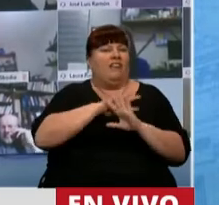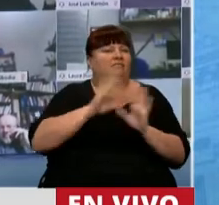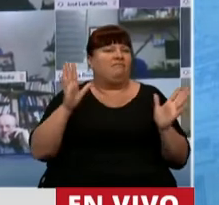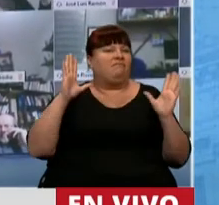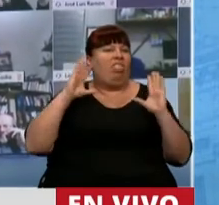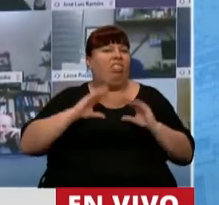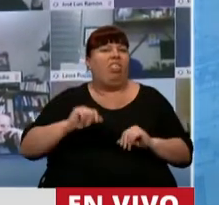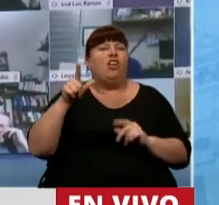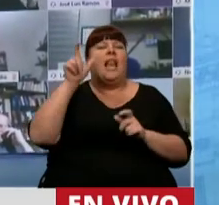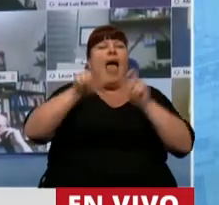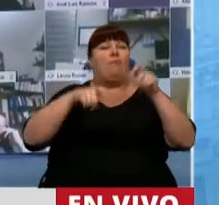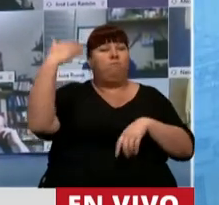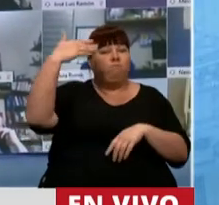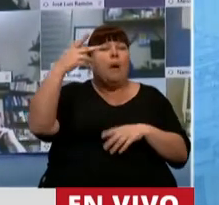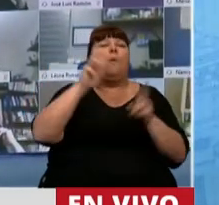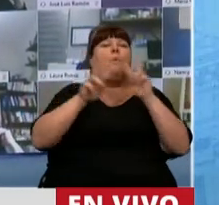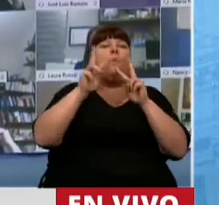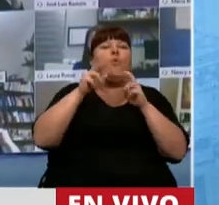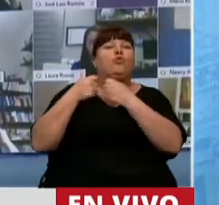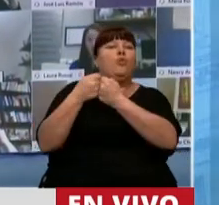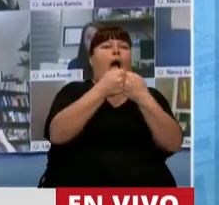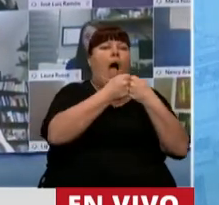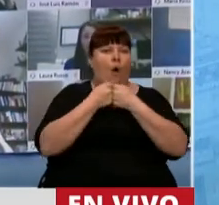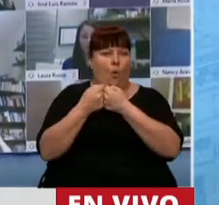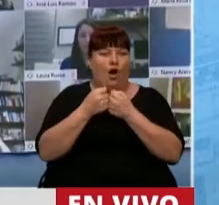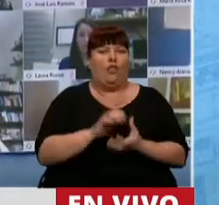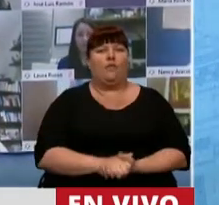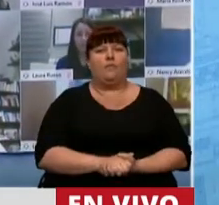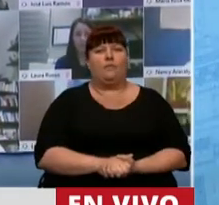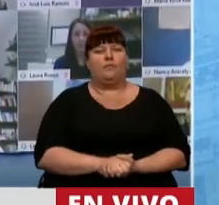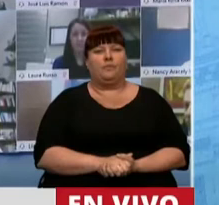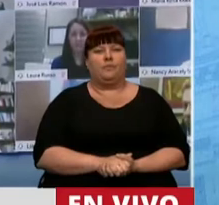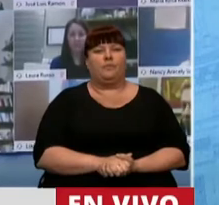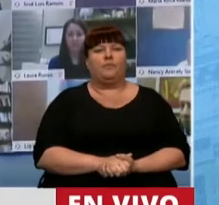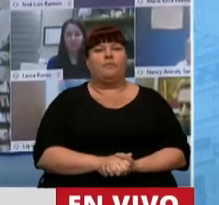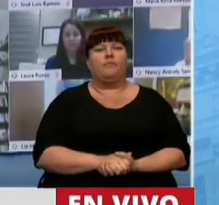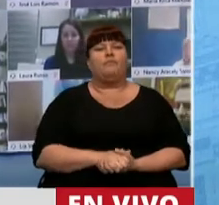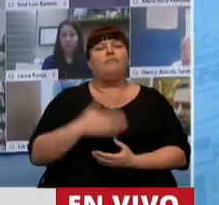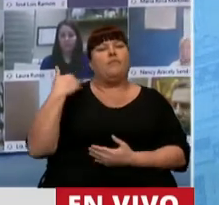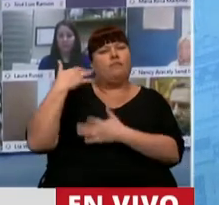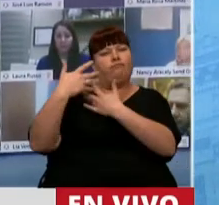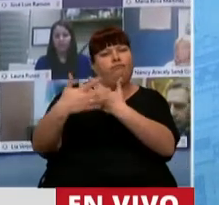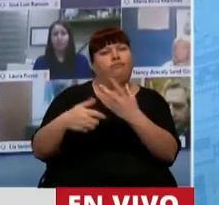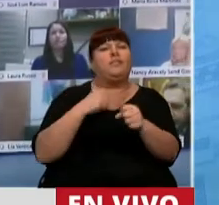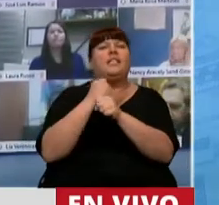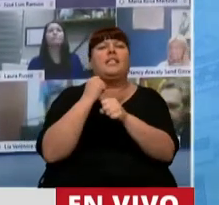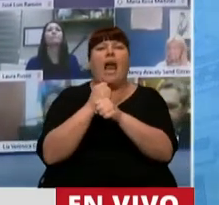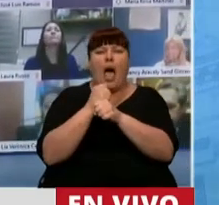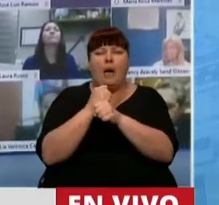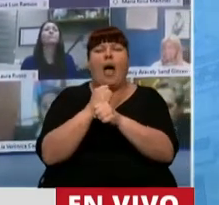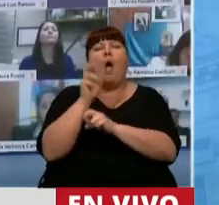en los interlocutores para poder conseguir los consensos. Se ha venido trabajando hasta ahora